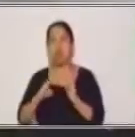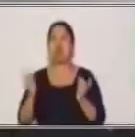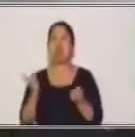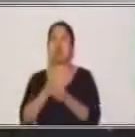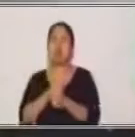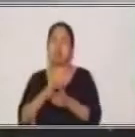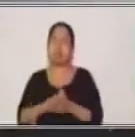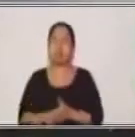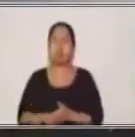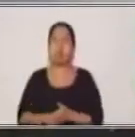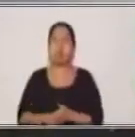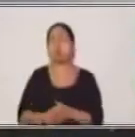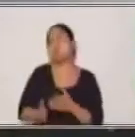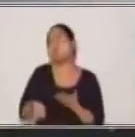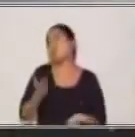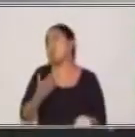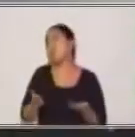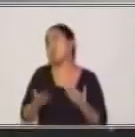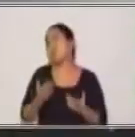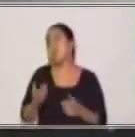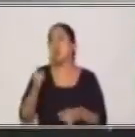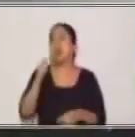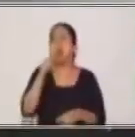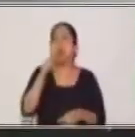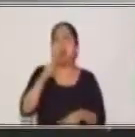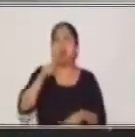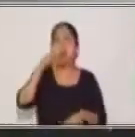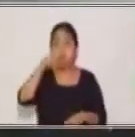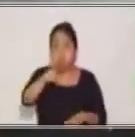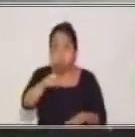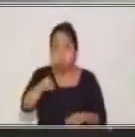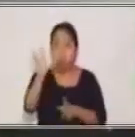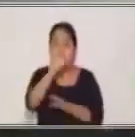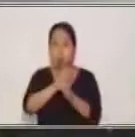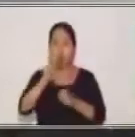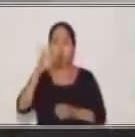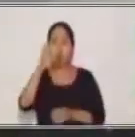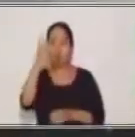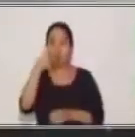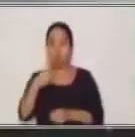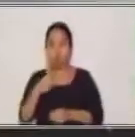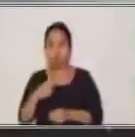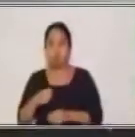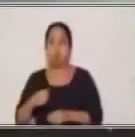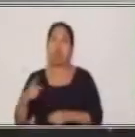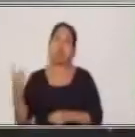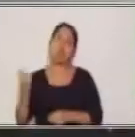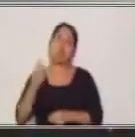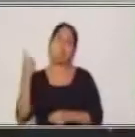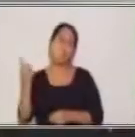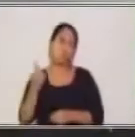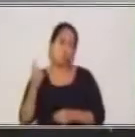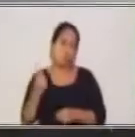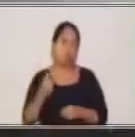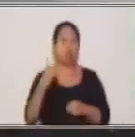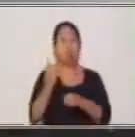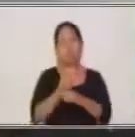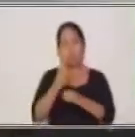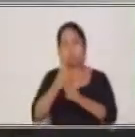sea el usted, el tú o el vos como predominante en su comunicación con otras personas.